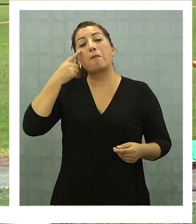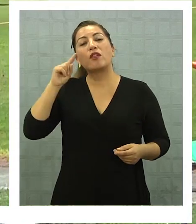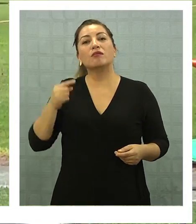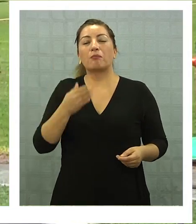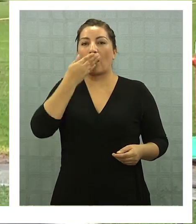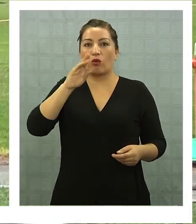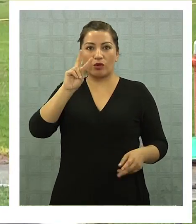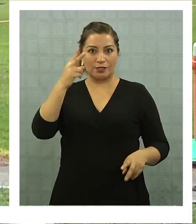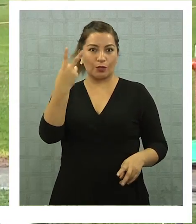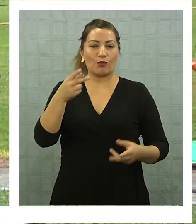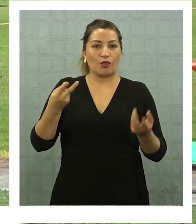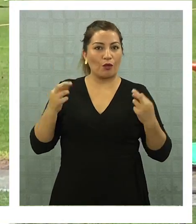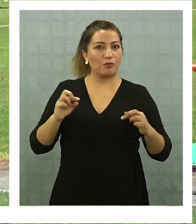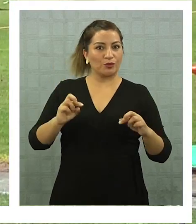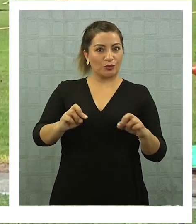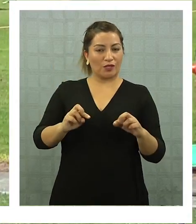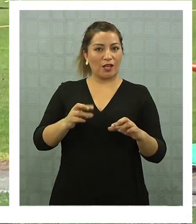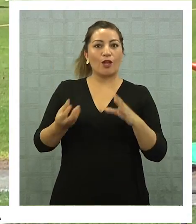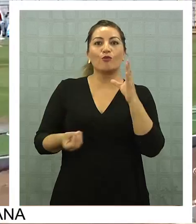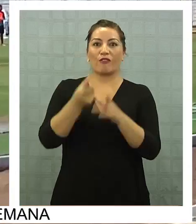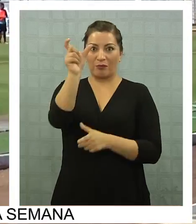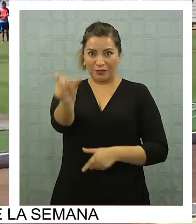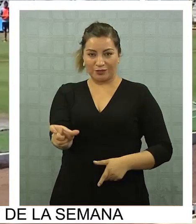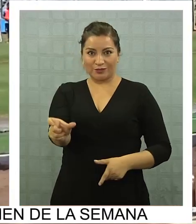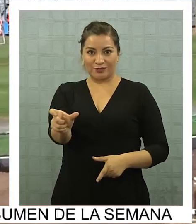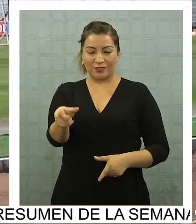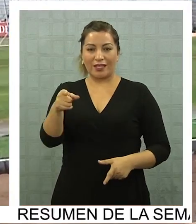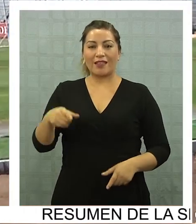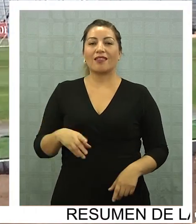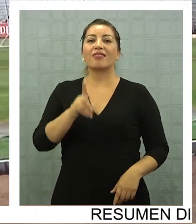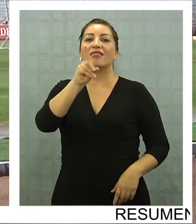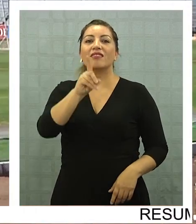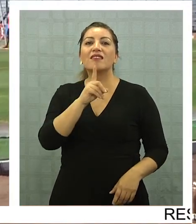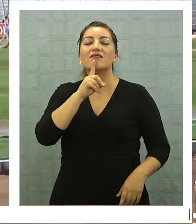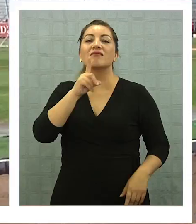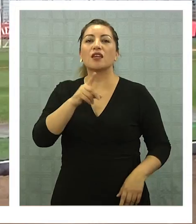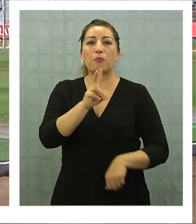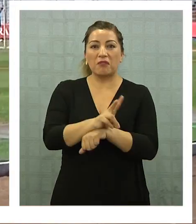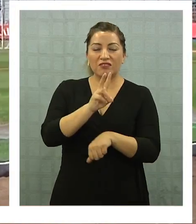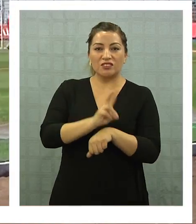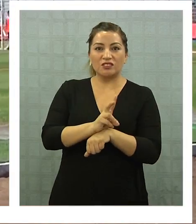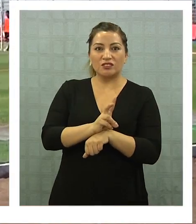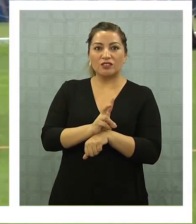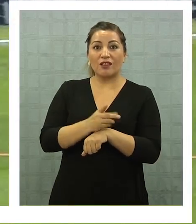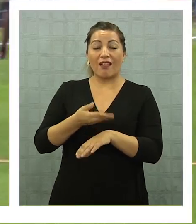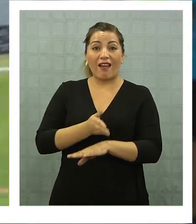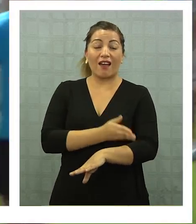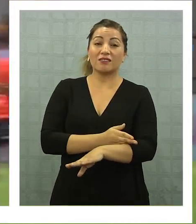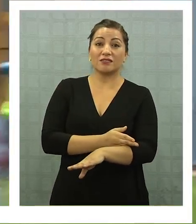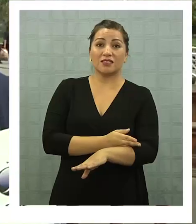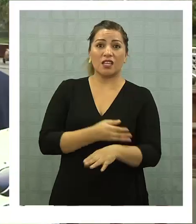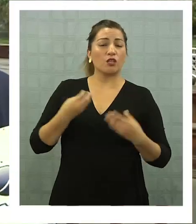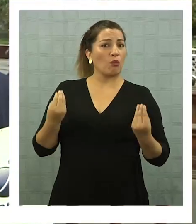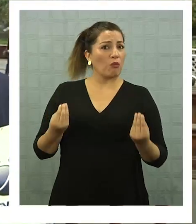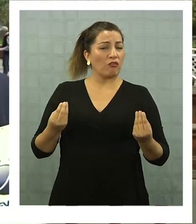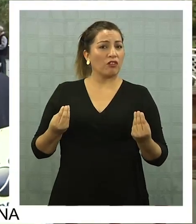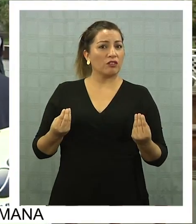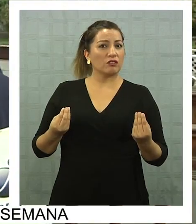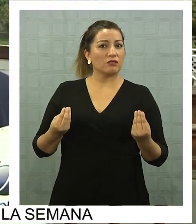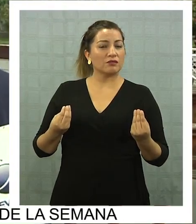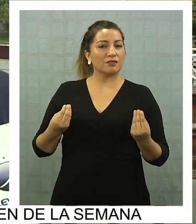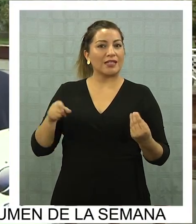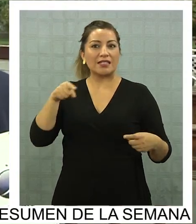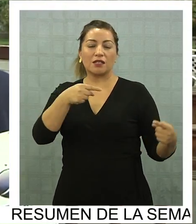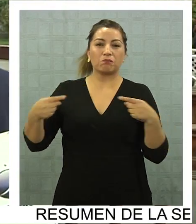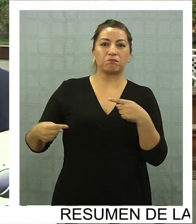oportunidad a los nuevos refuerzos. Yo creo que por ahí va la baja, porque si el técnico, el mismo técnico que nos tuvo lleno de éxito en Copas Internacionales este año, acabamos de